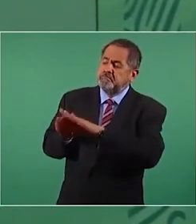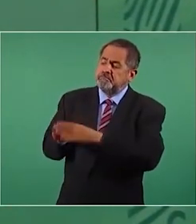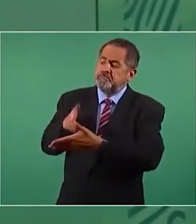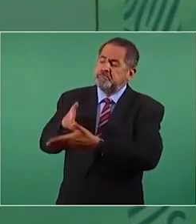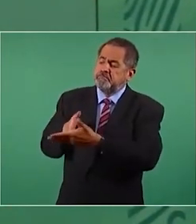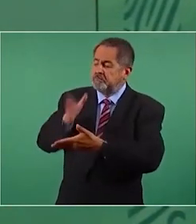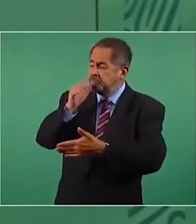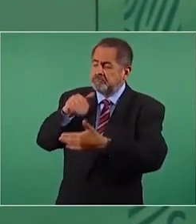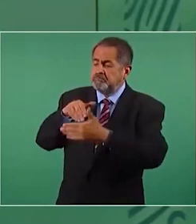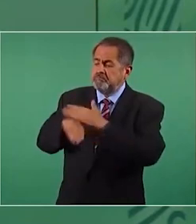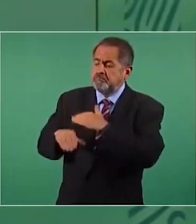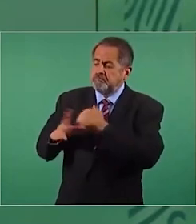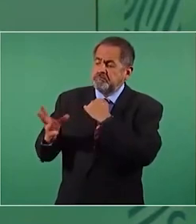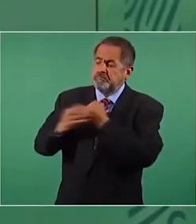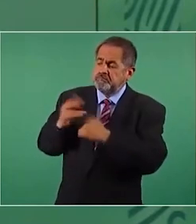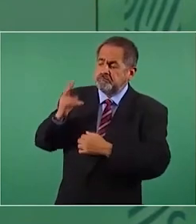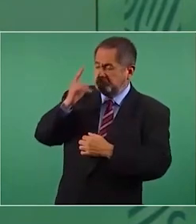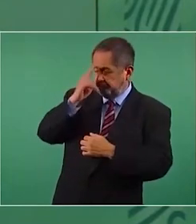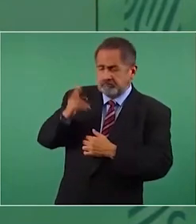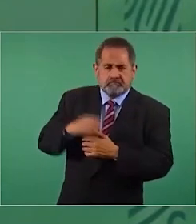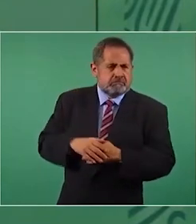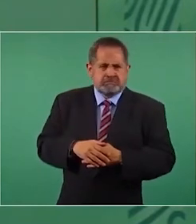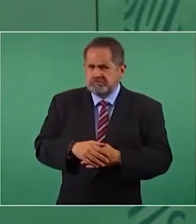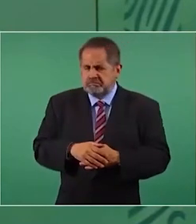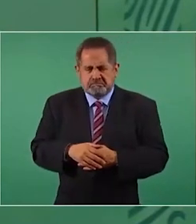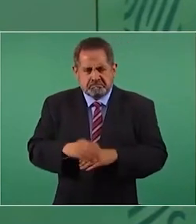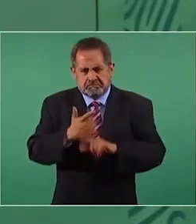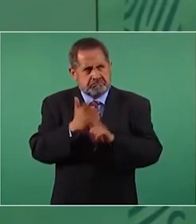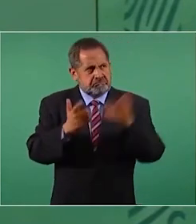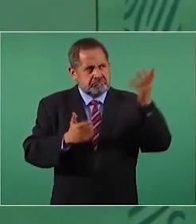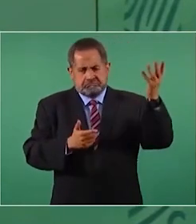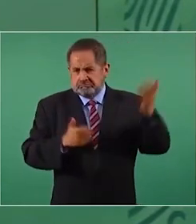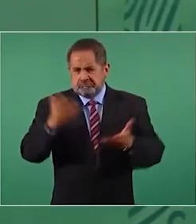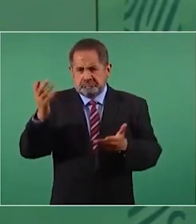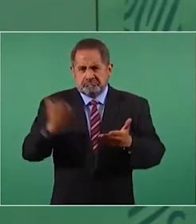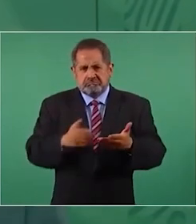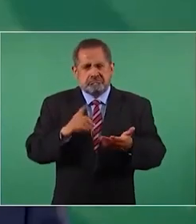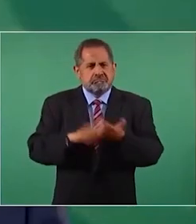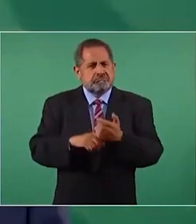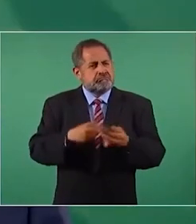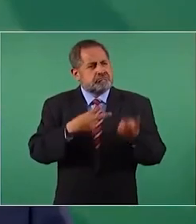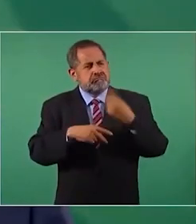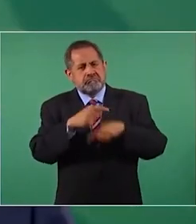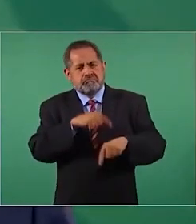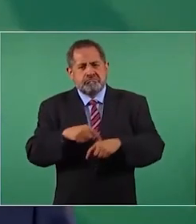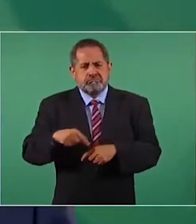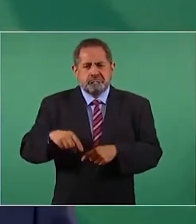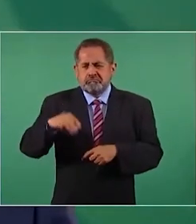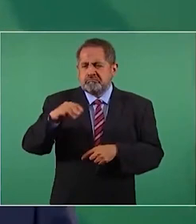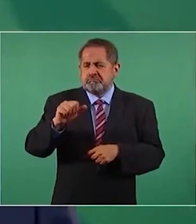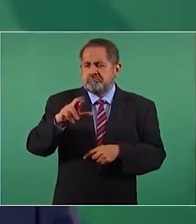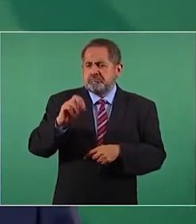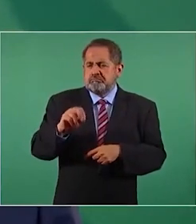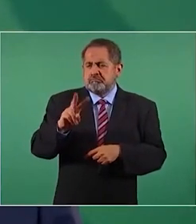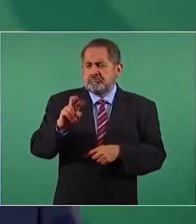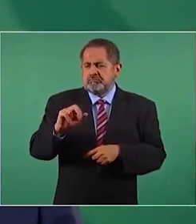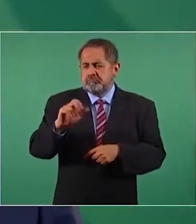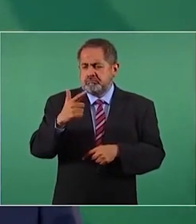puede venir. ha venido Mario Vargas Llosa,